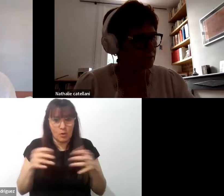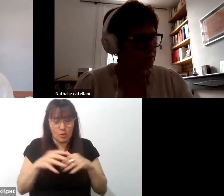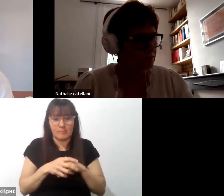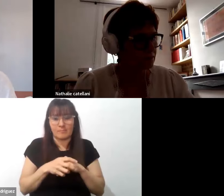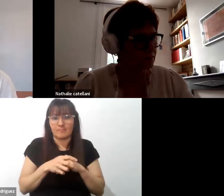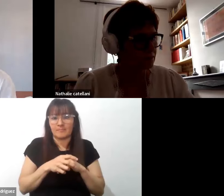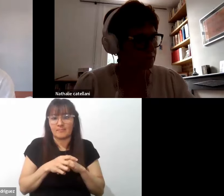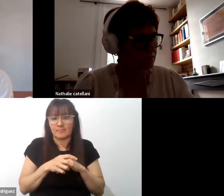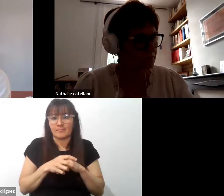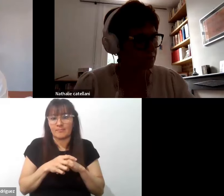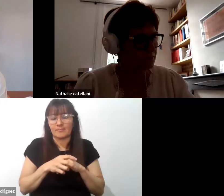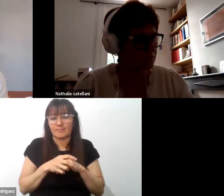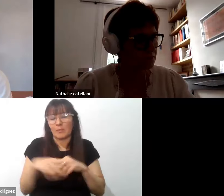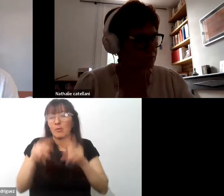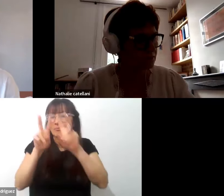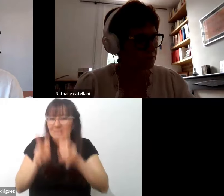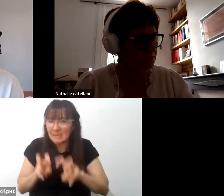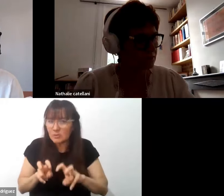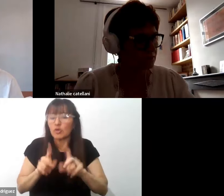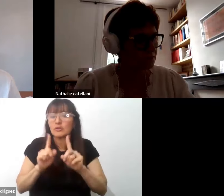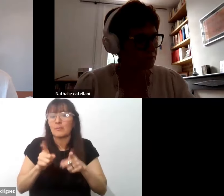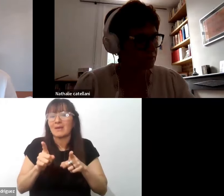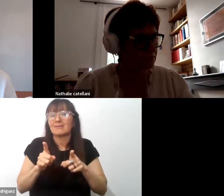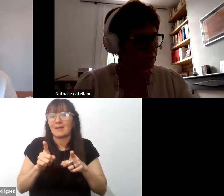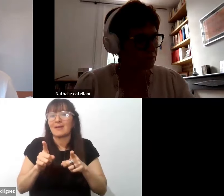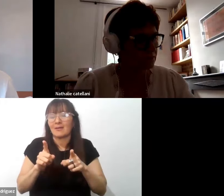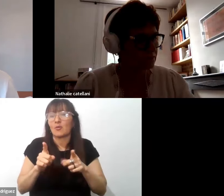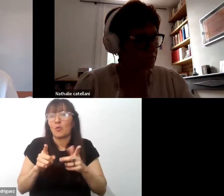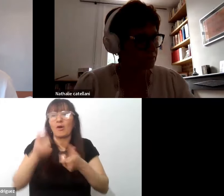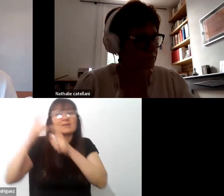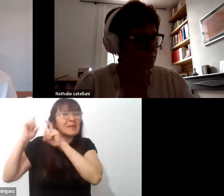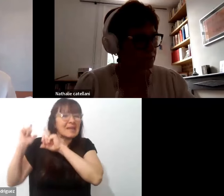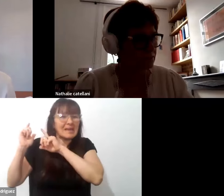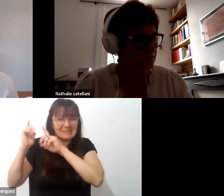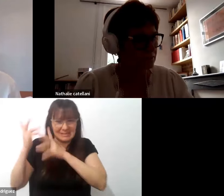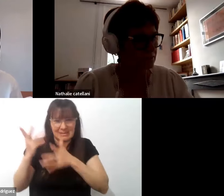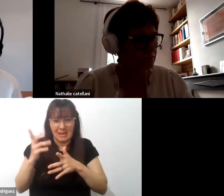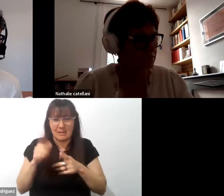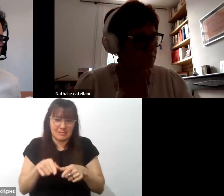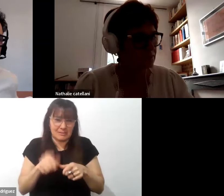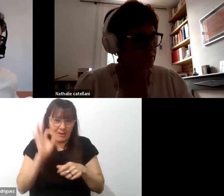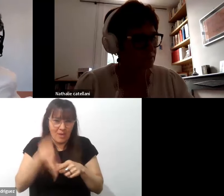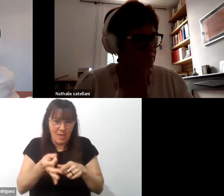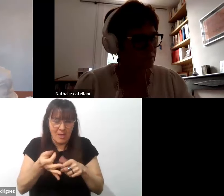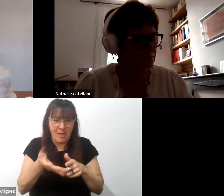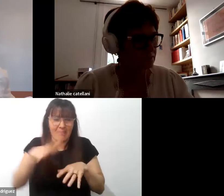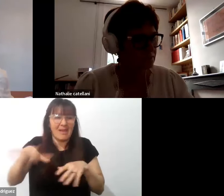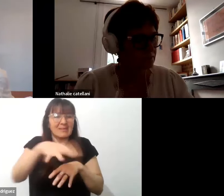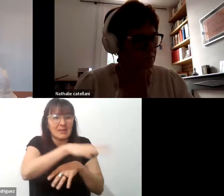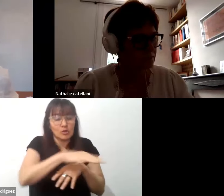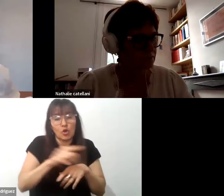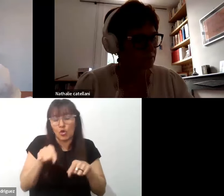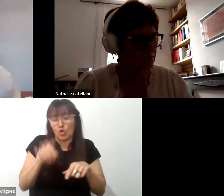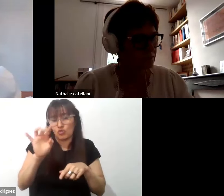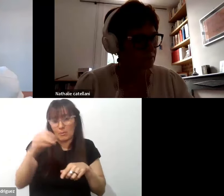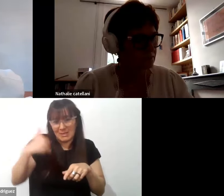de de exploración y también de reconocimiento de experiencias situadas también territoriales no solamente en Argentina sino